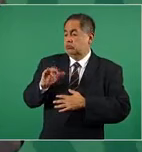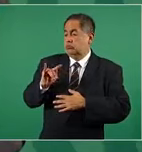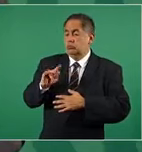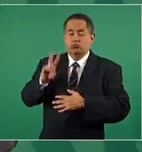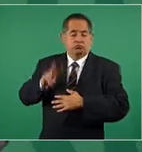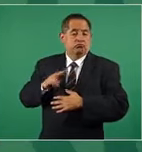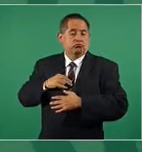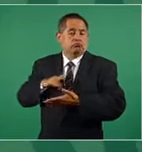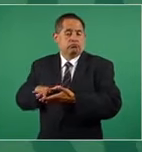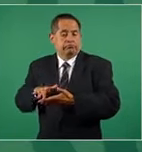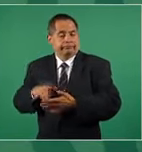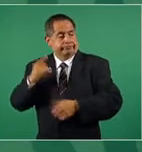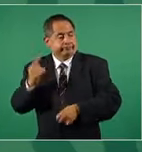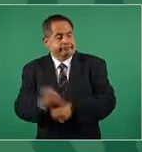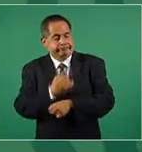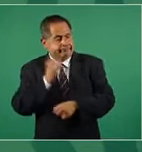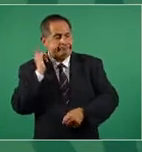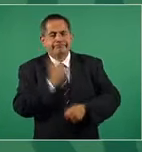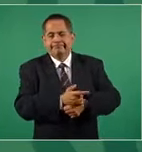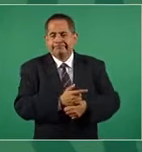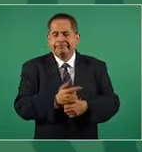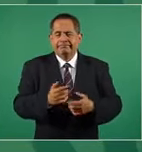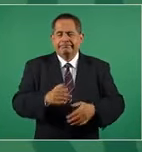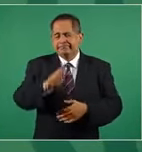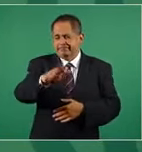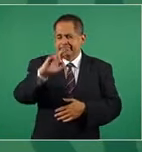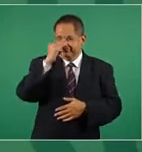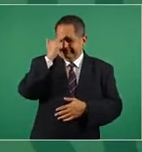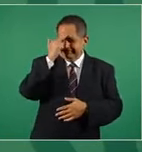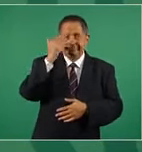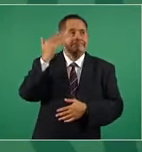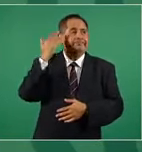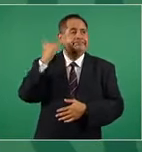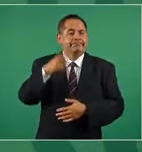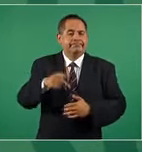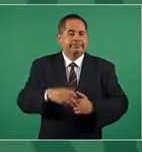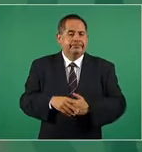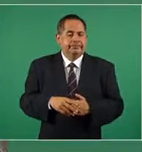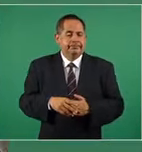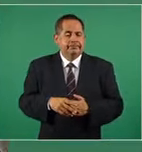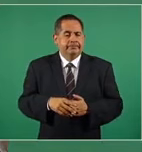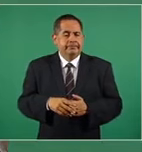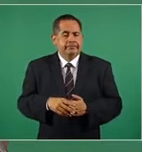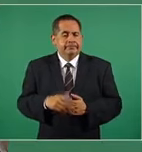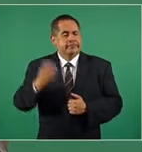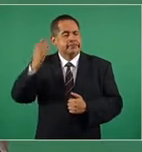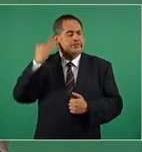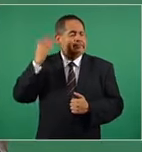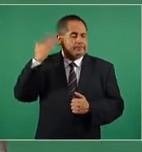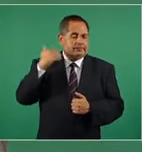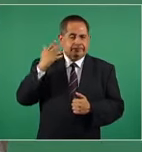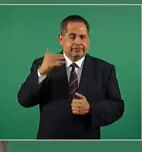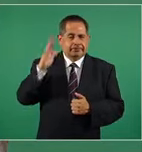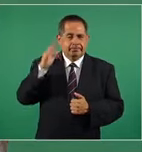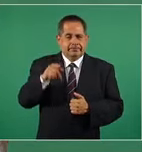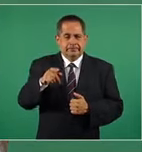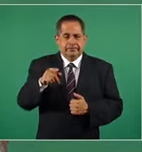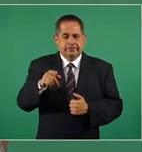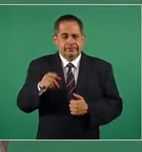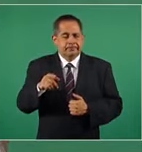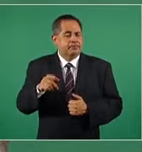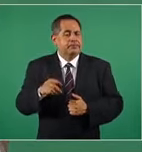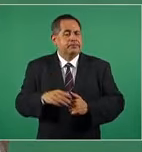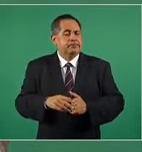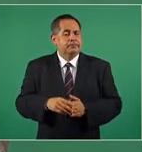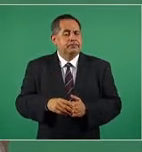lo que usaba antes el Partido